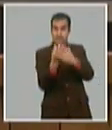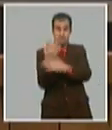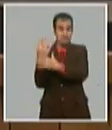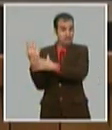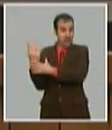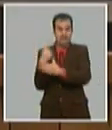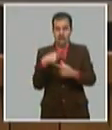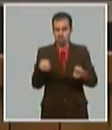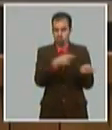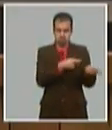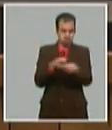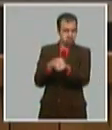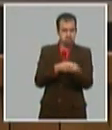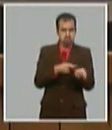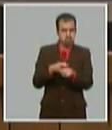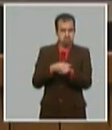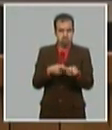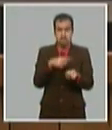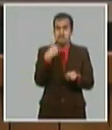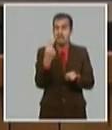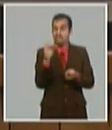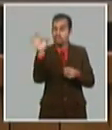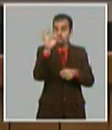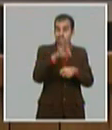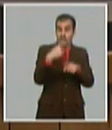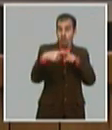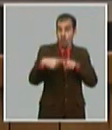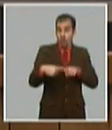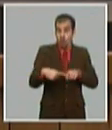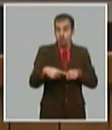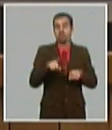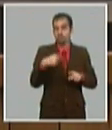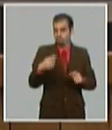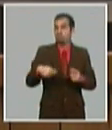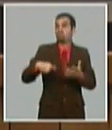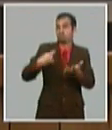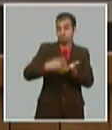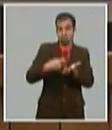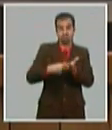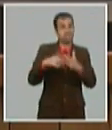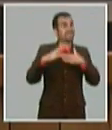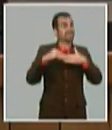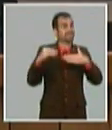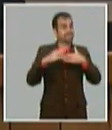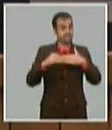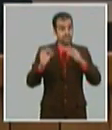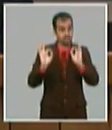está en los 1.098 millones también lleva inversiones en divisas